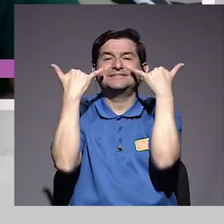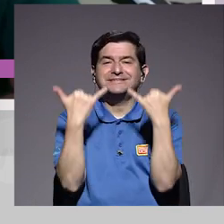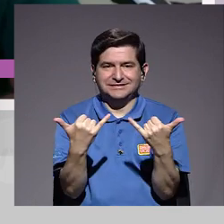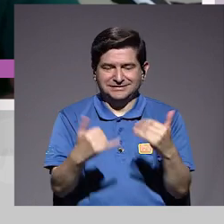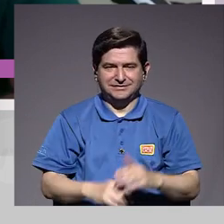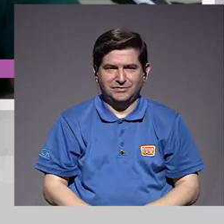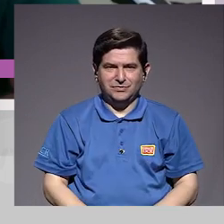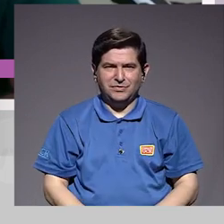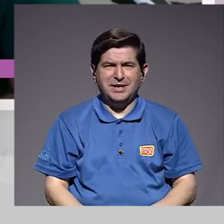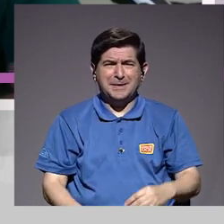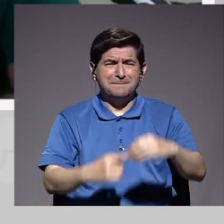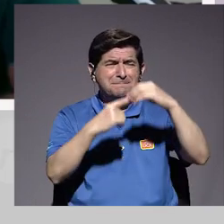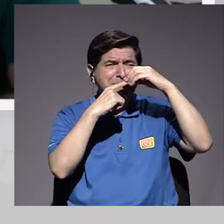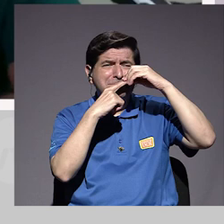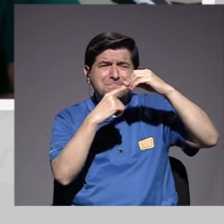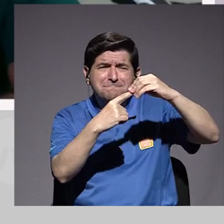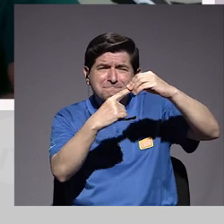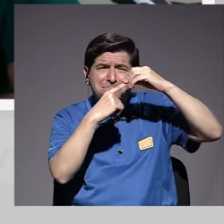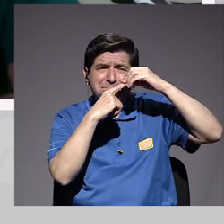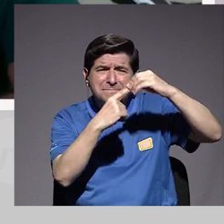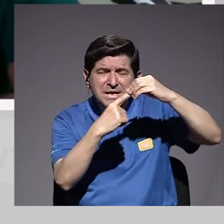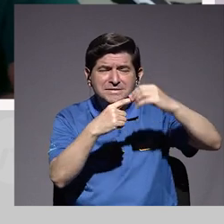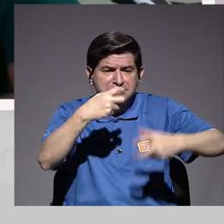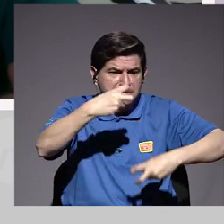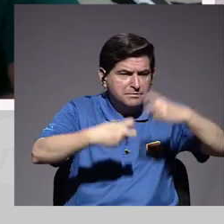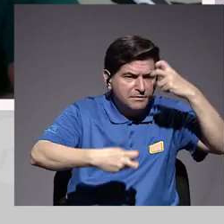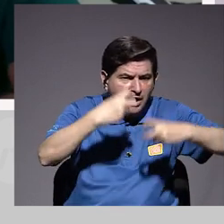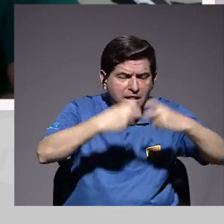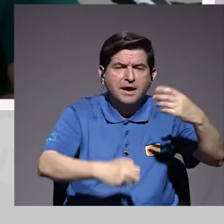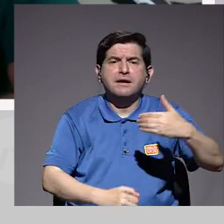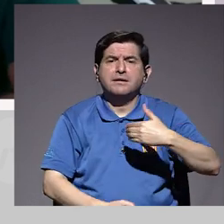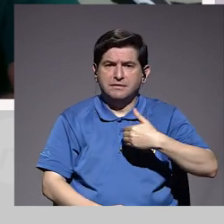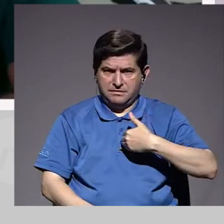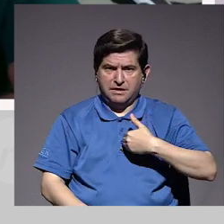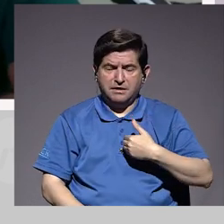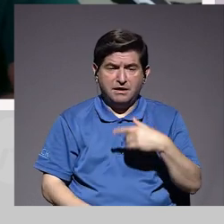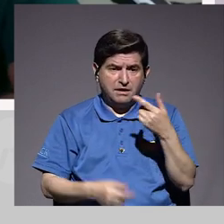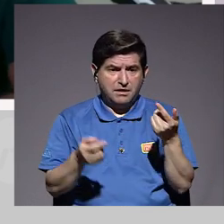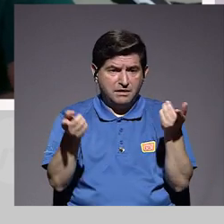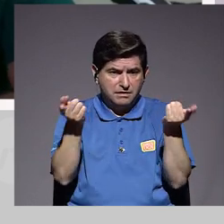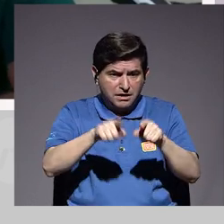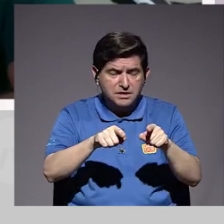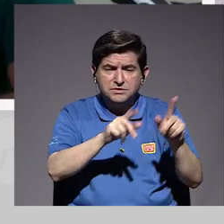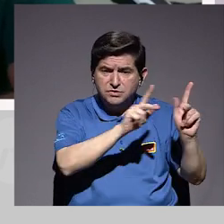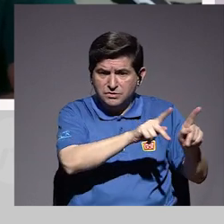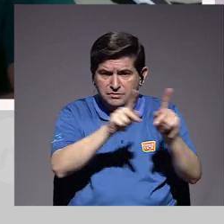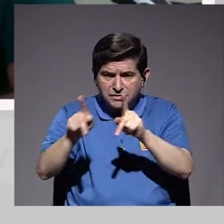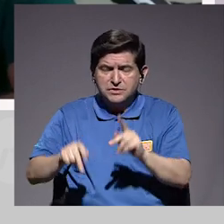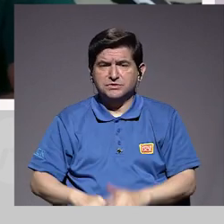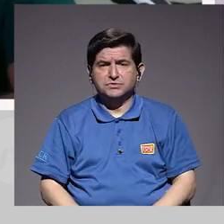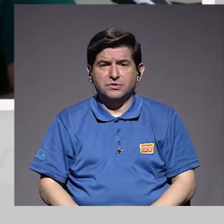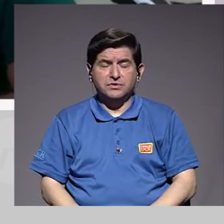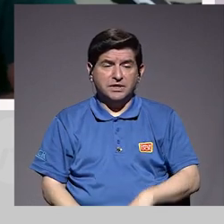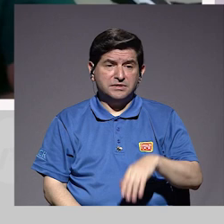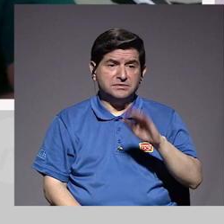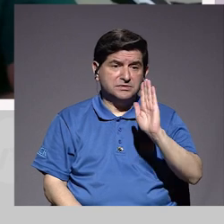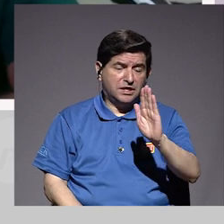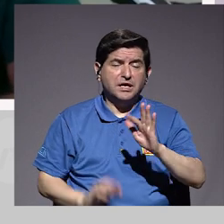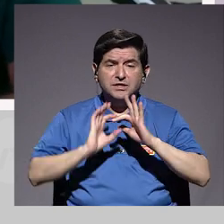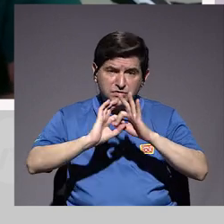principales como problemas que están teniendo, pues, las personas a nivel de sexualidad?